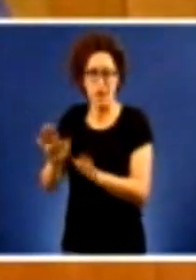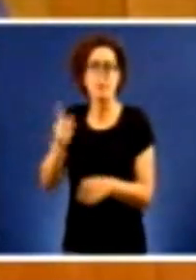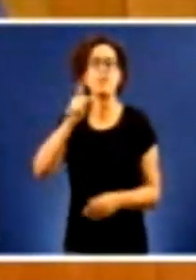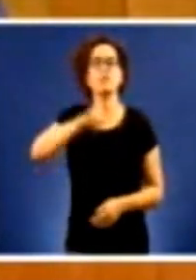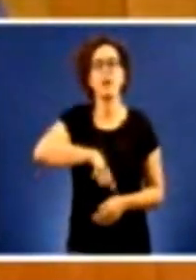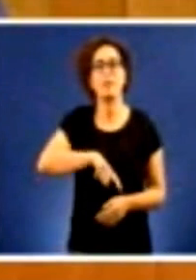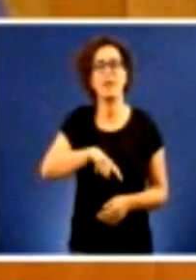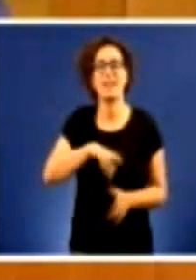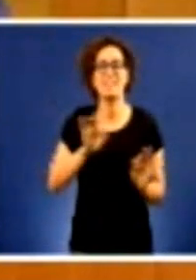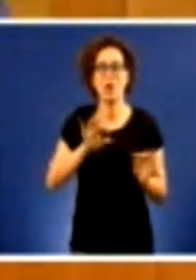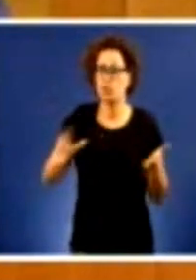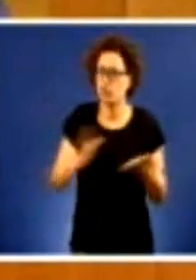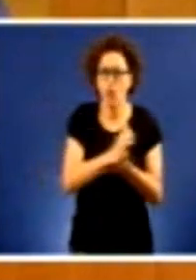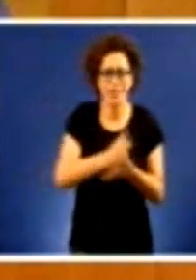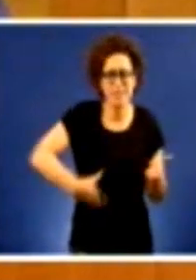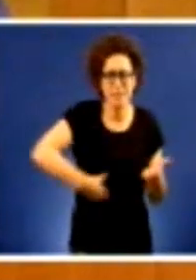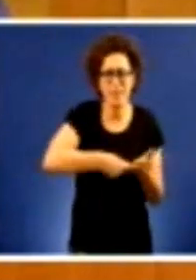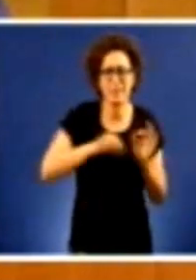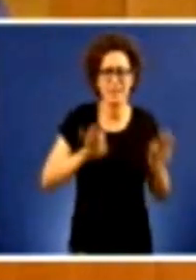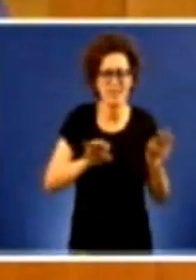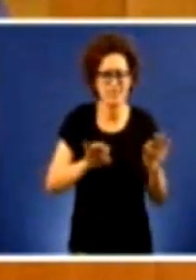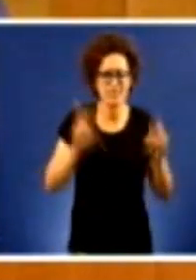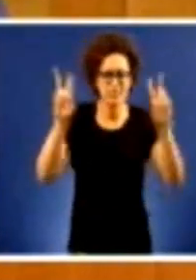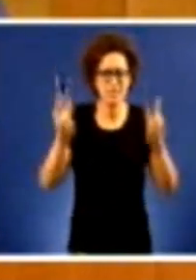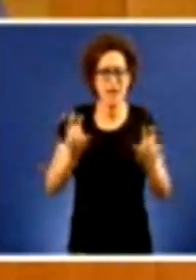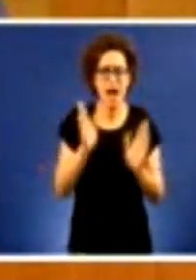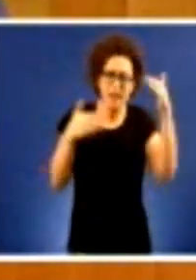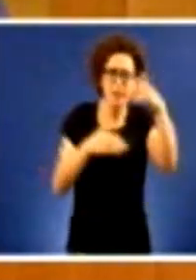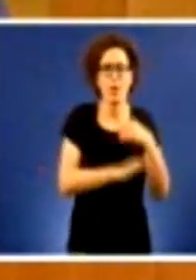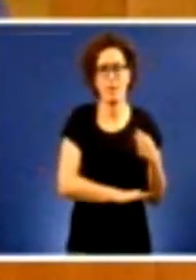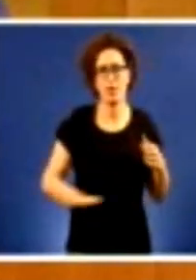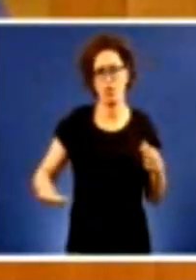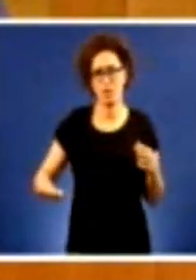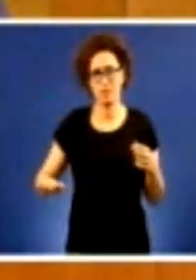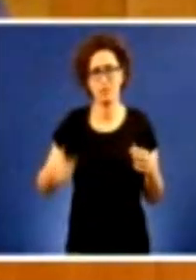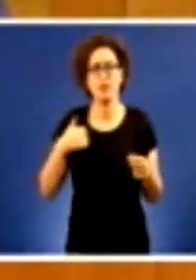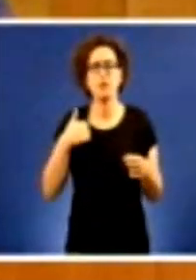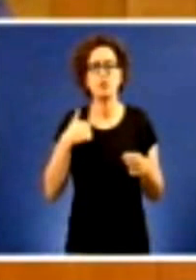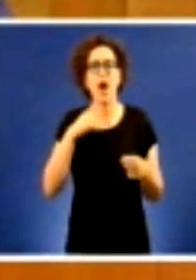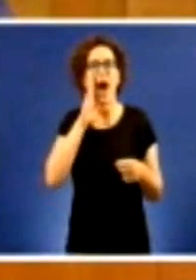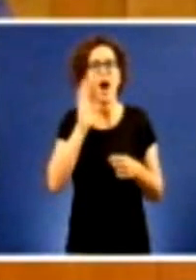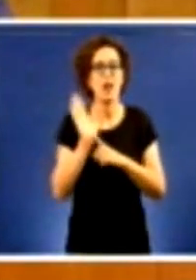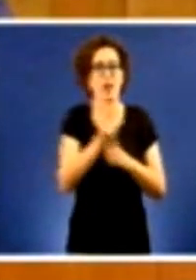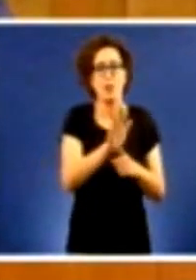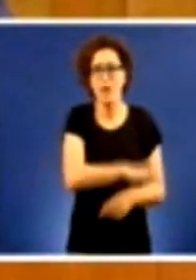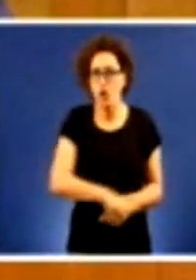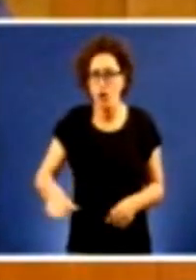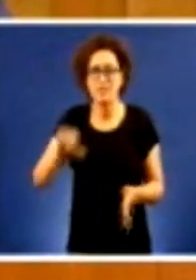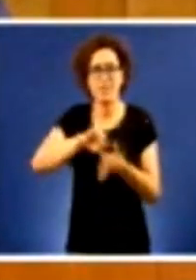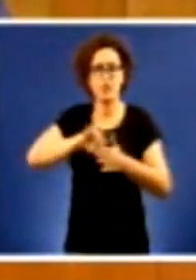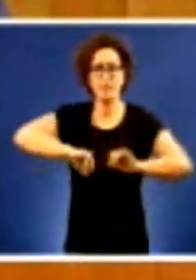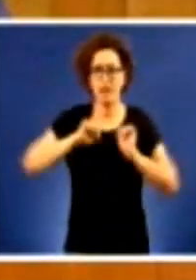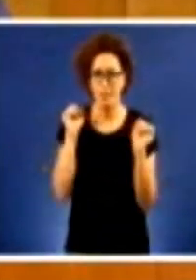todas as emendas que van destinados a atención a menores eu presentaba a menores en centros de internamento para